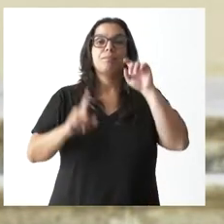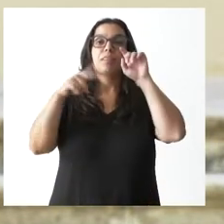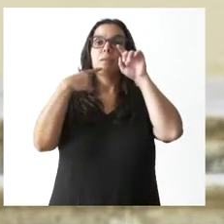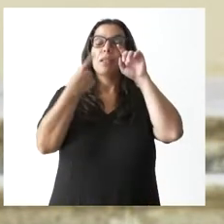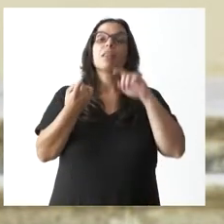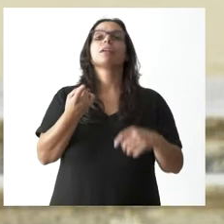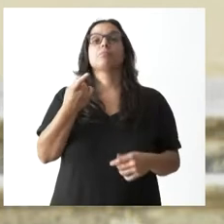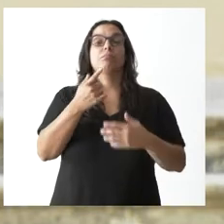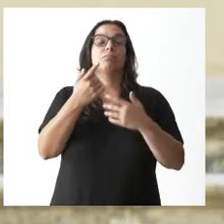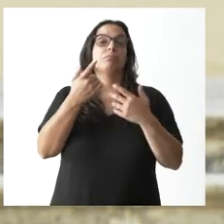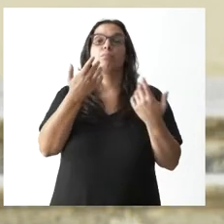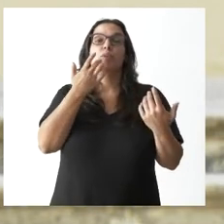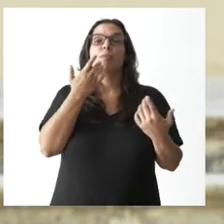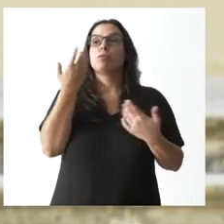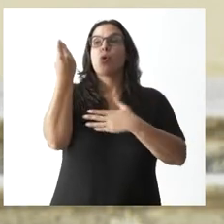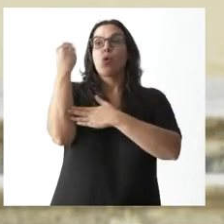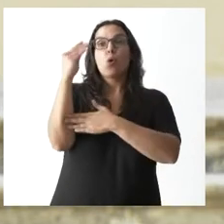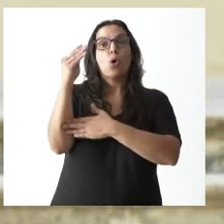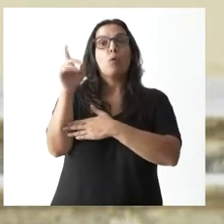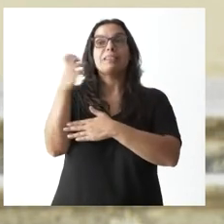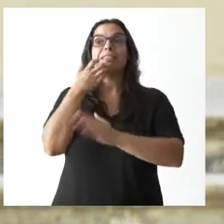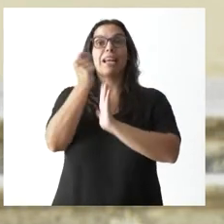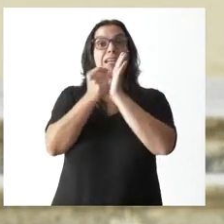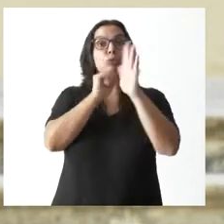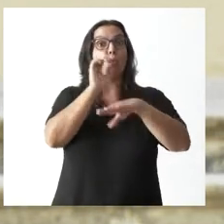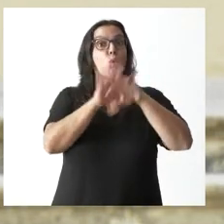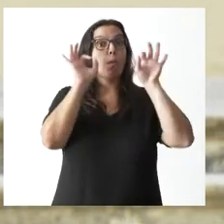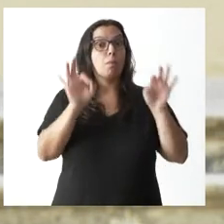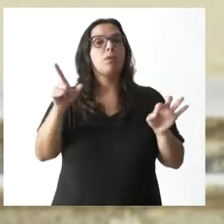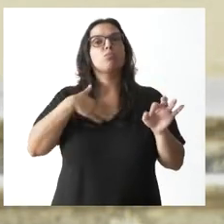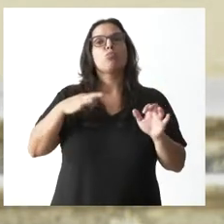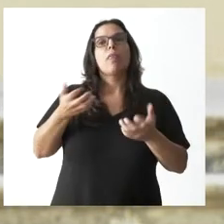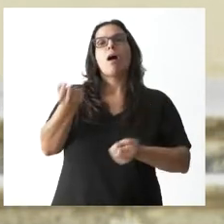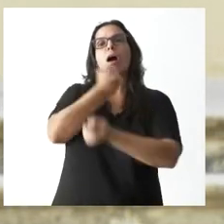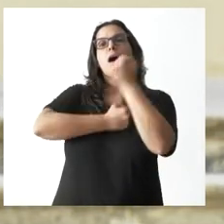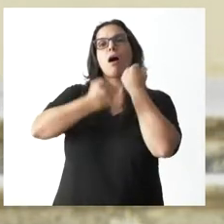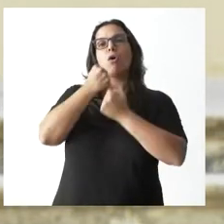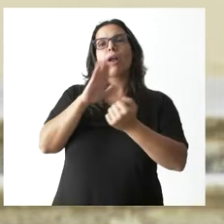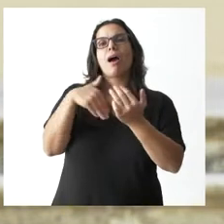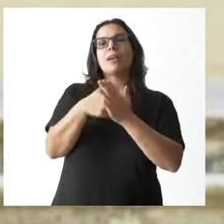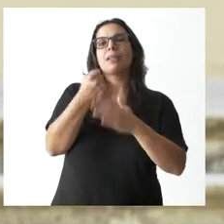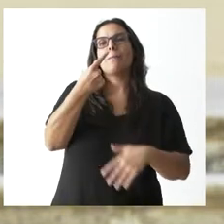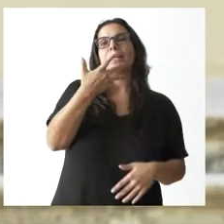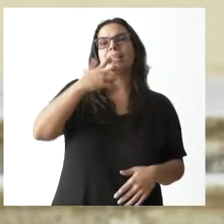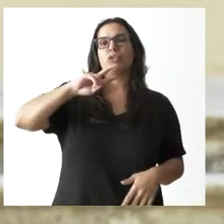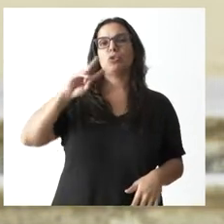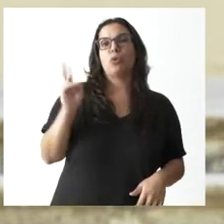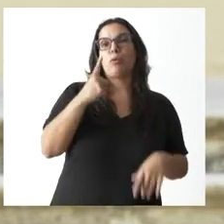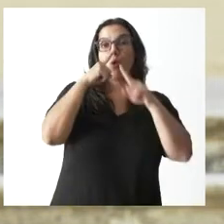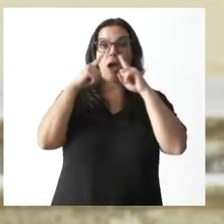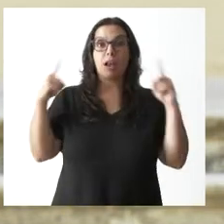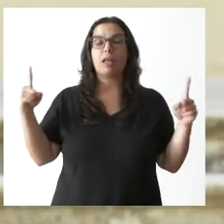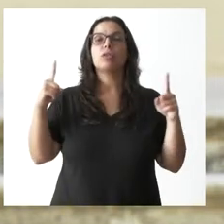este sentido, un joven que cumpla con estos requisitos podrá deducirse hasta 1.500 euros anuales